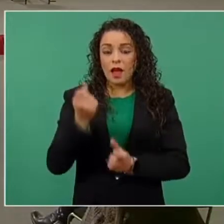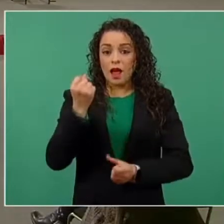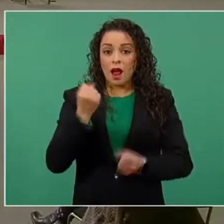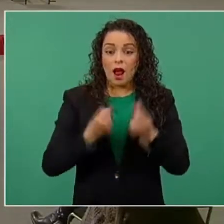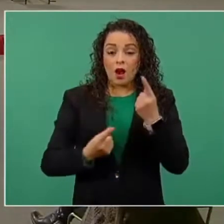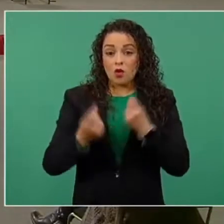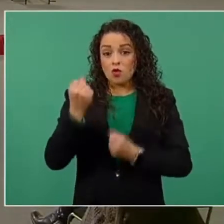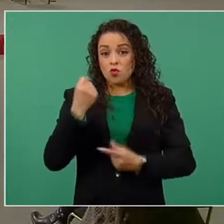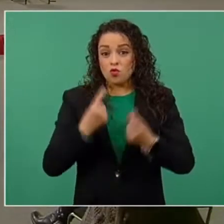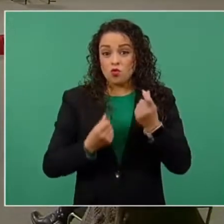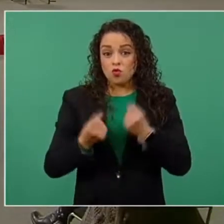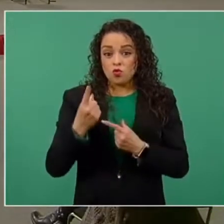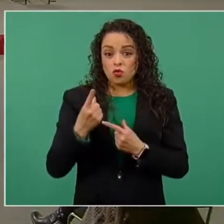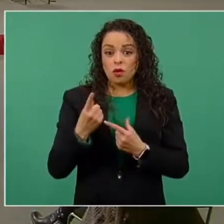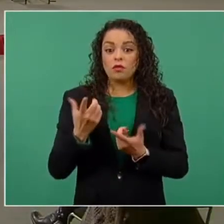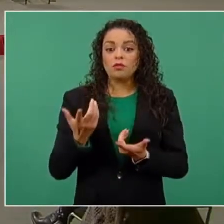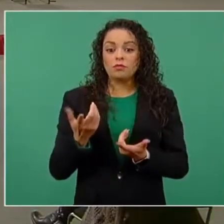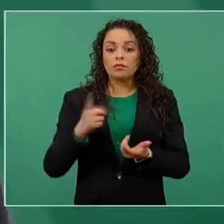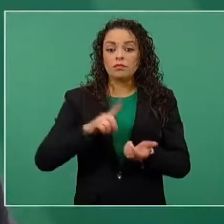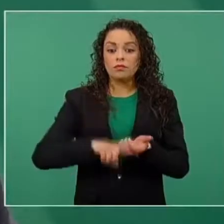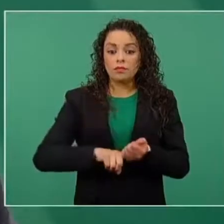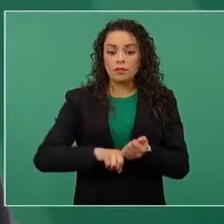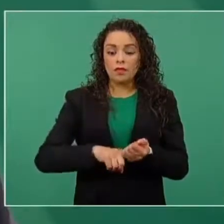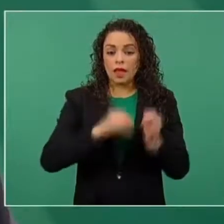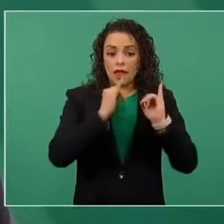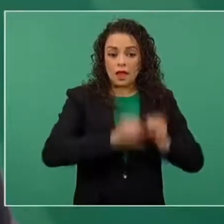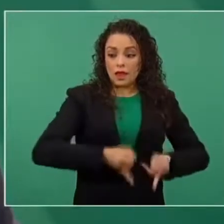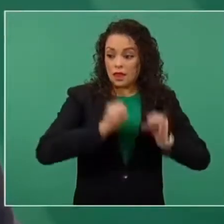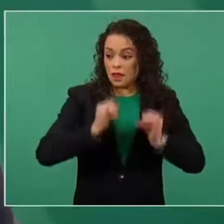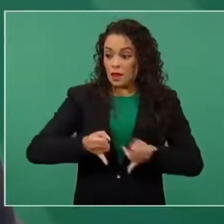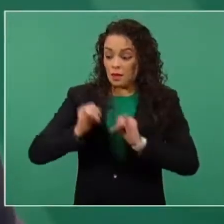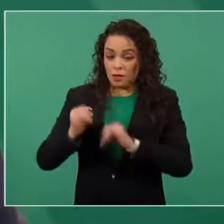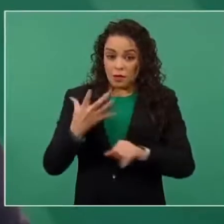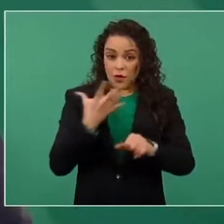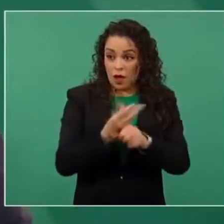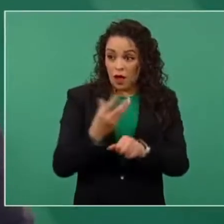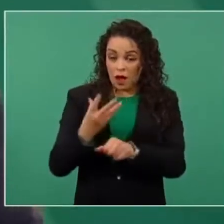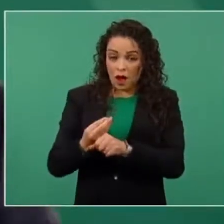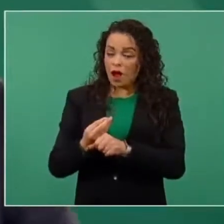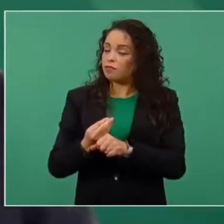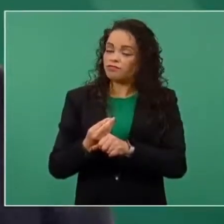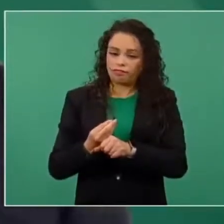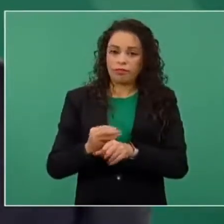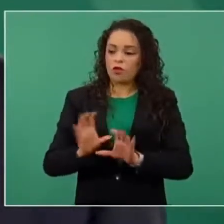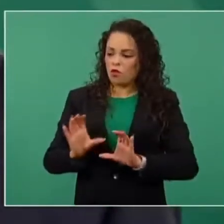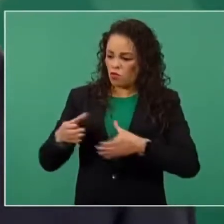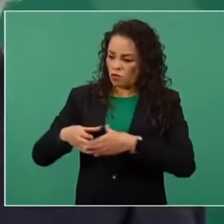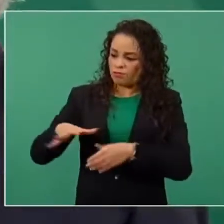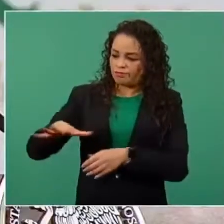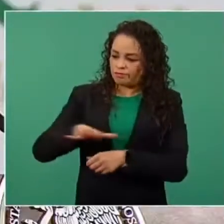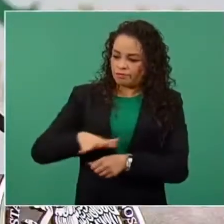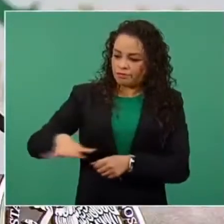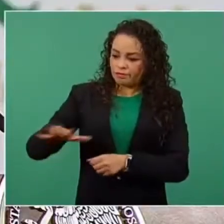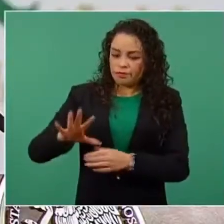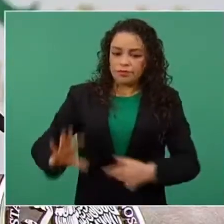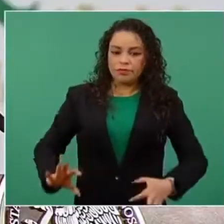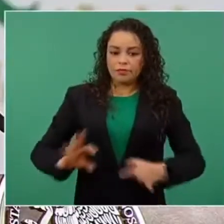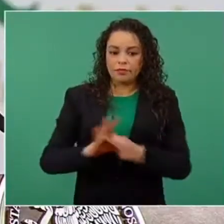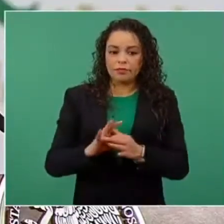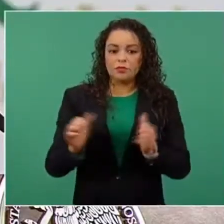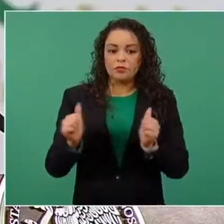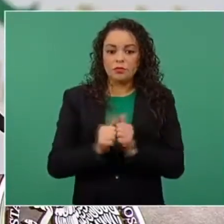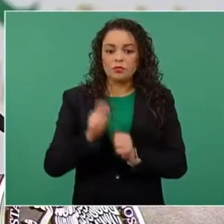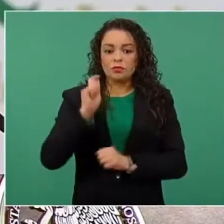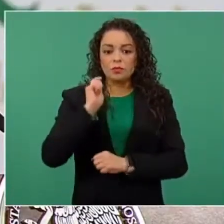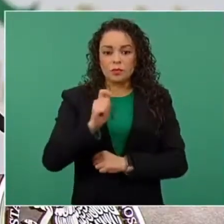resolviendo no solamente lo que son las reparaciones individuales, sino también reparaciones colectivas que tienen que ver con la construcción de